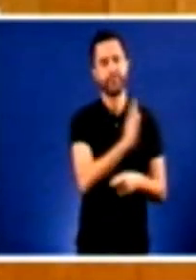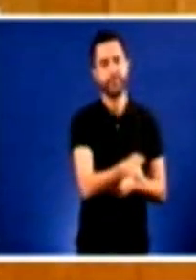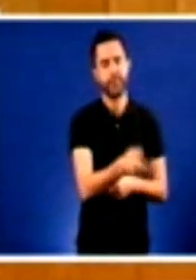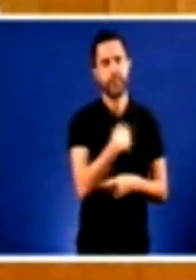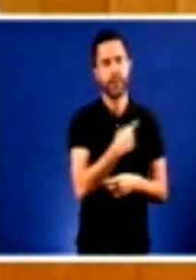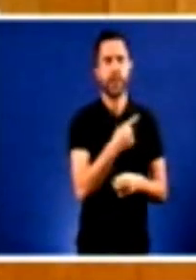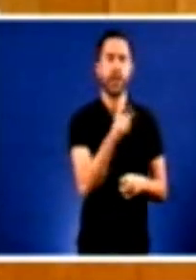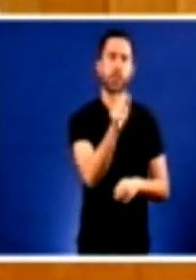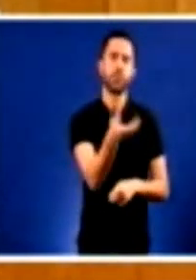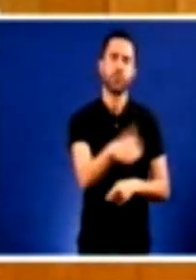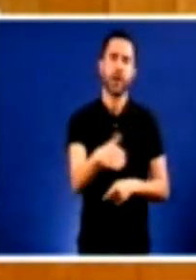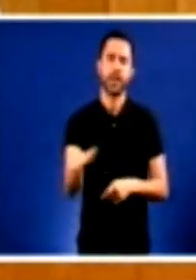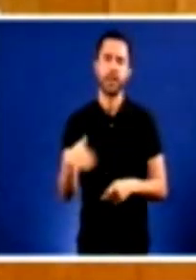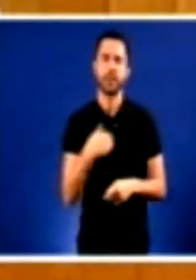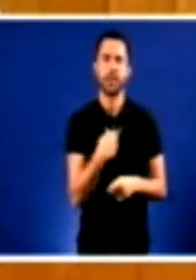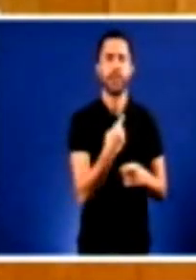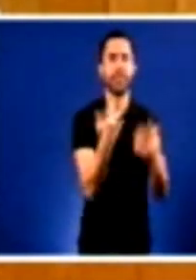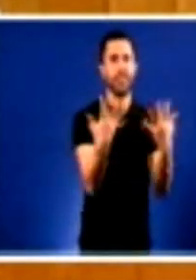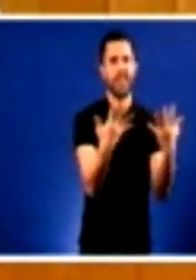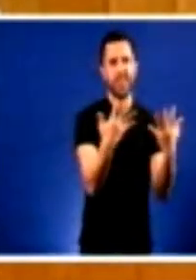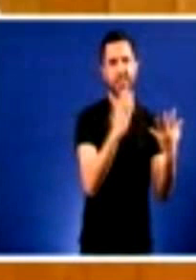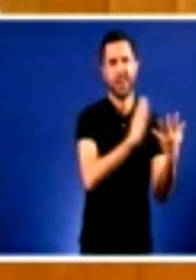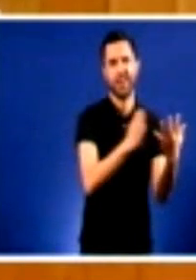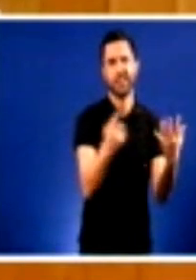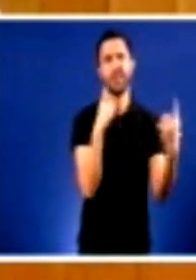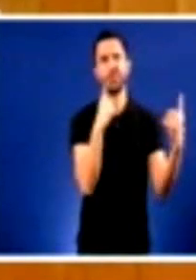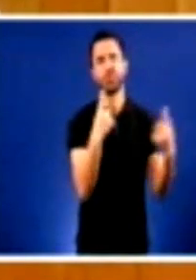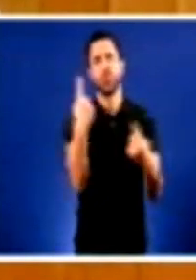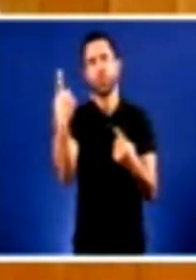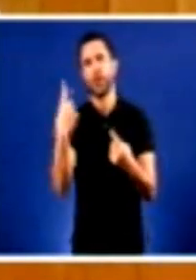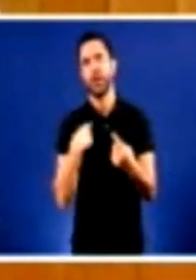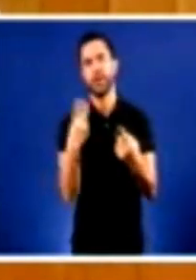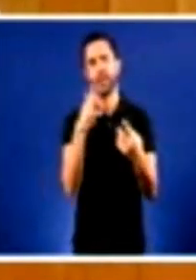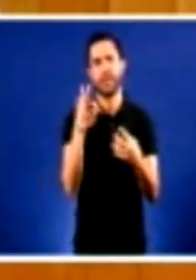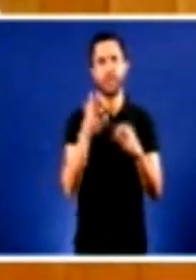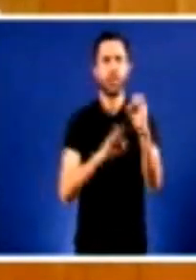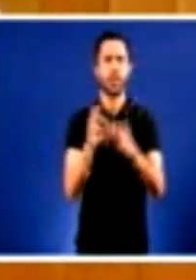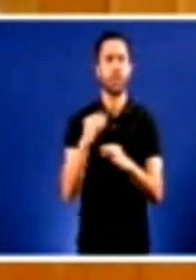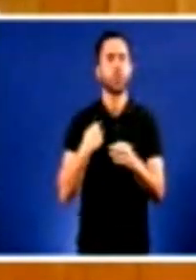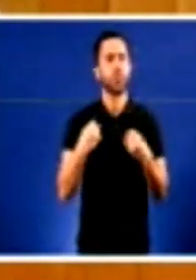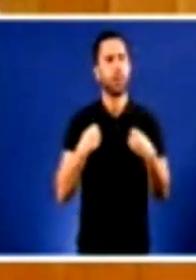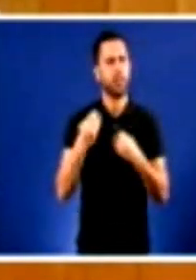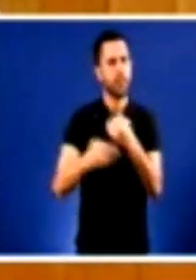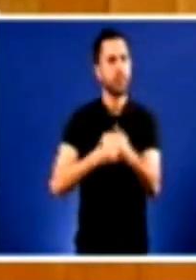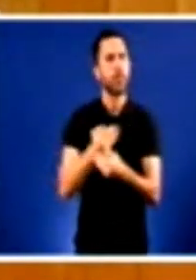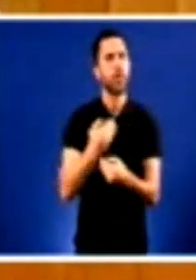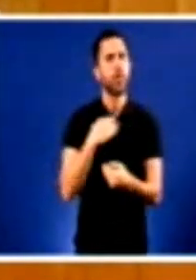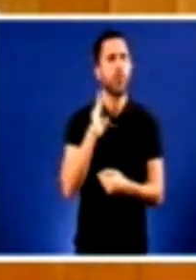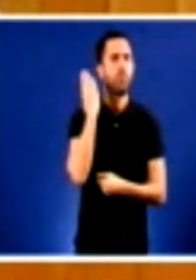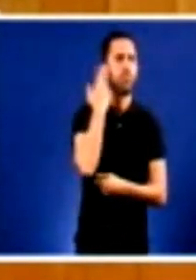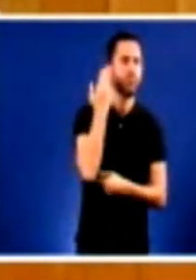década de escasos. O 30% das persoas infectadas sobreviven, pero quedan con graves secuelas como sordeira,